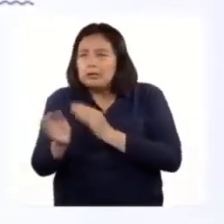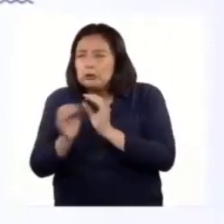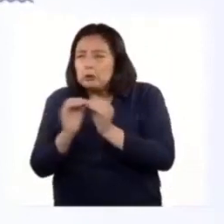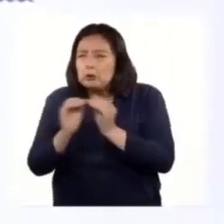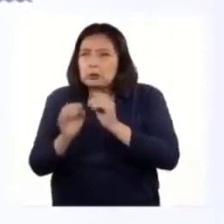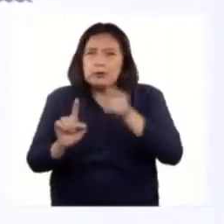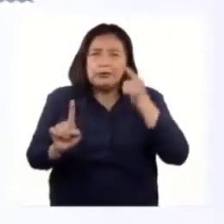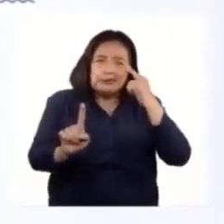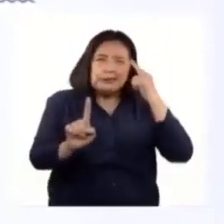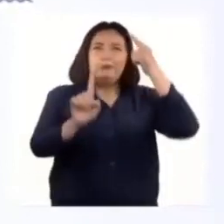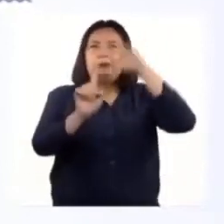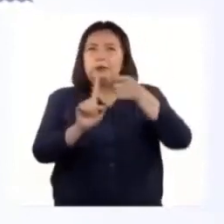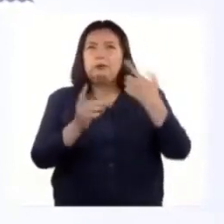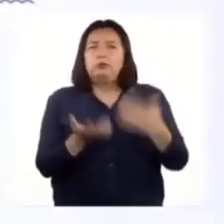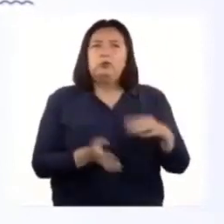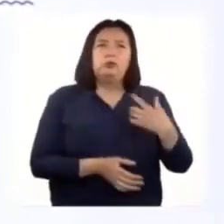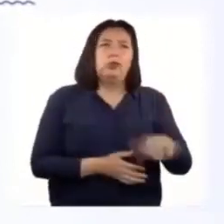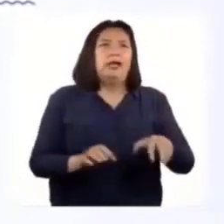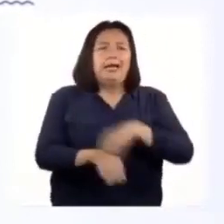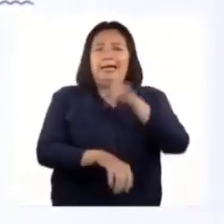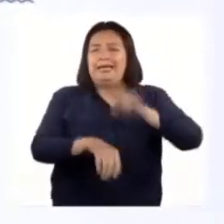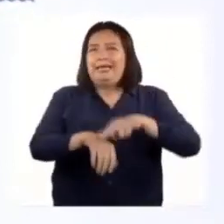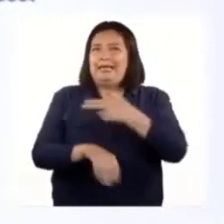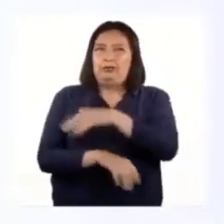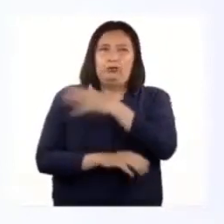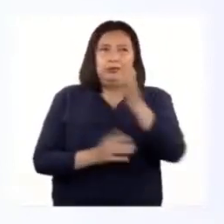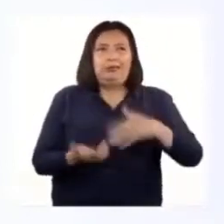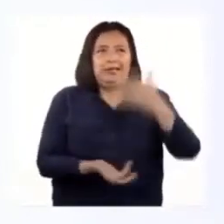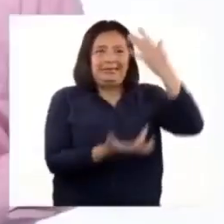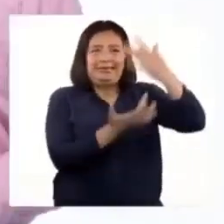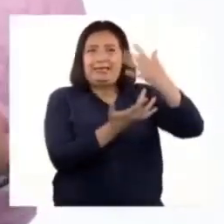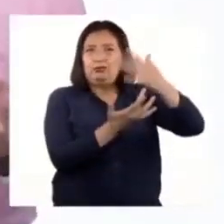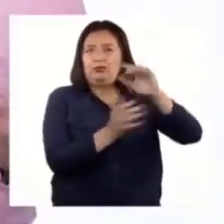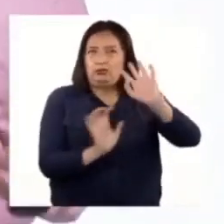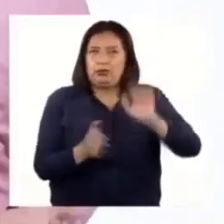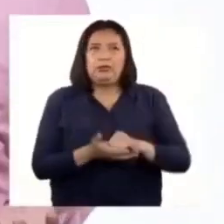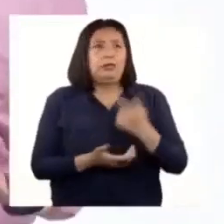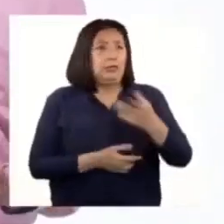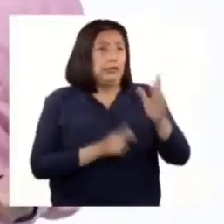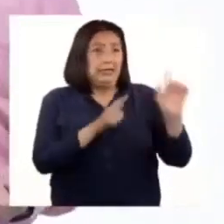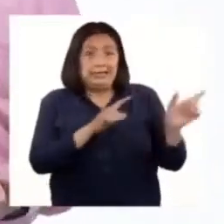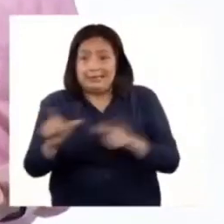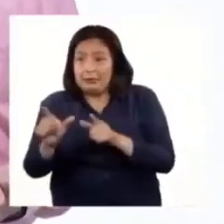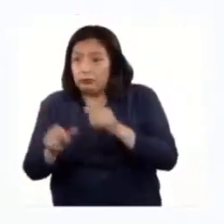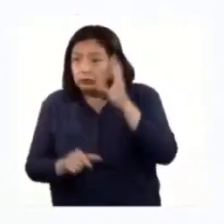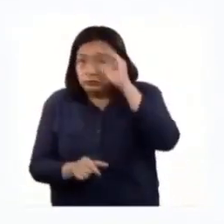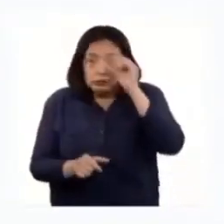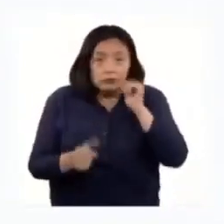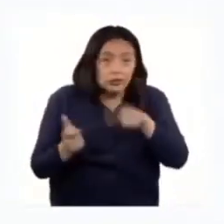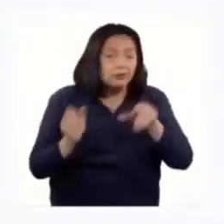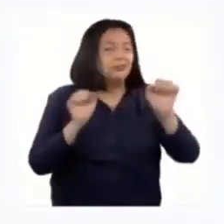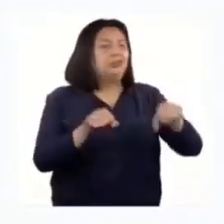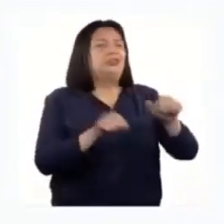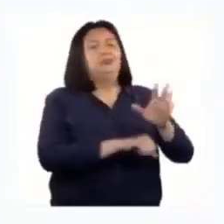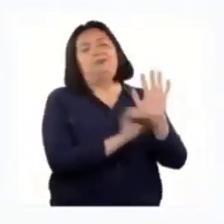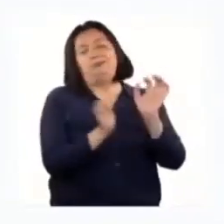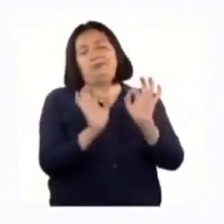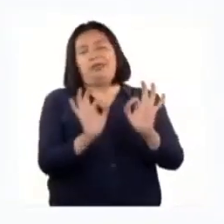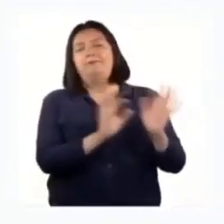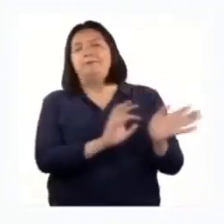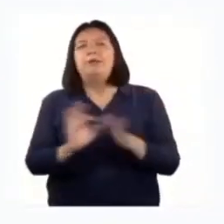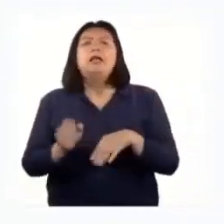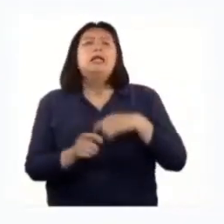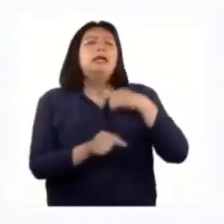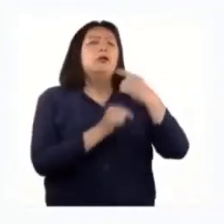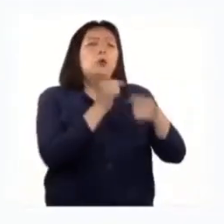este reto que involucra a la naturaleza y la tecnología. ¿Están listas y listos? ¡Sí! Bueno, les